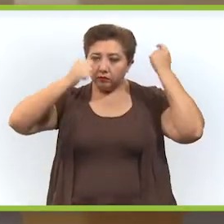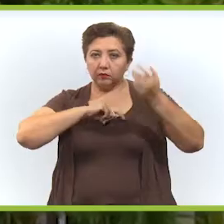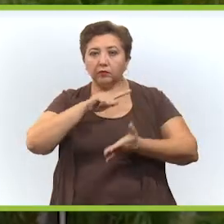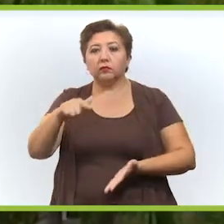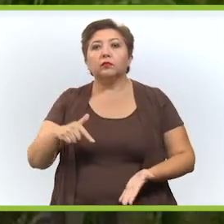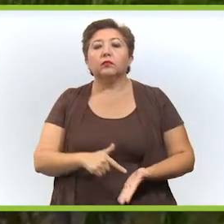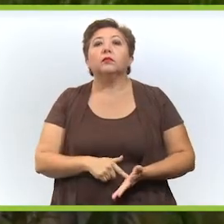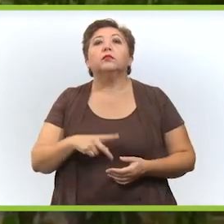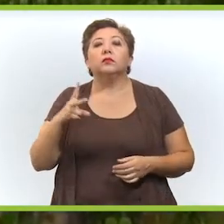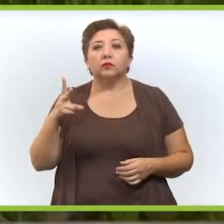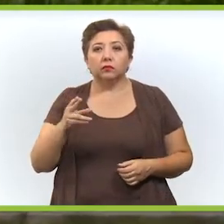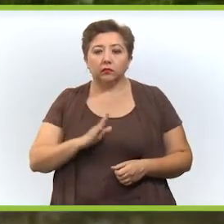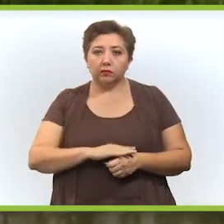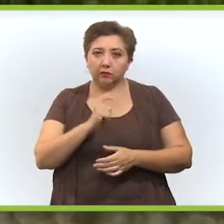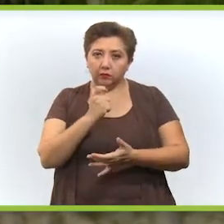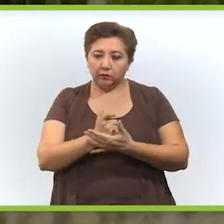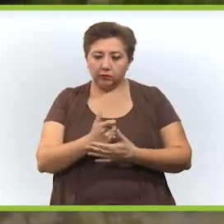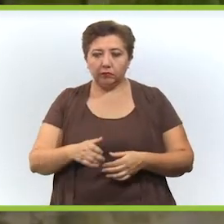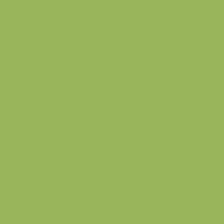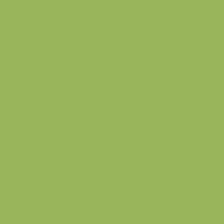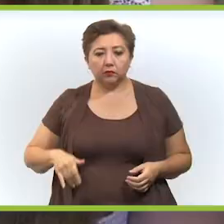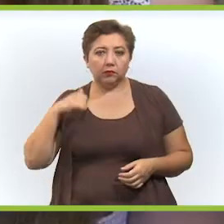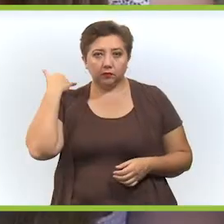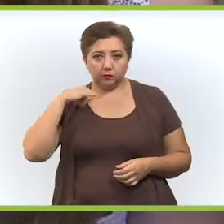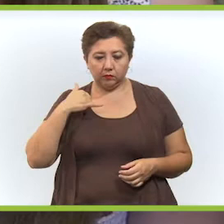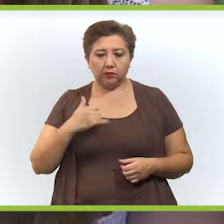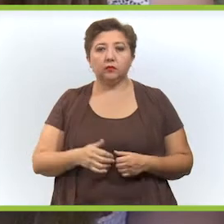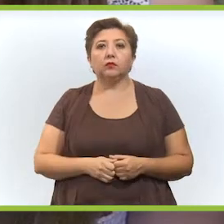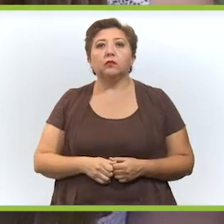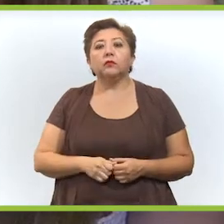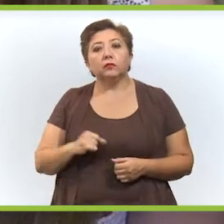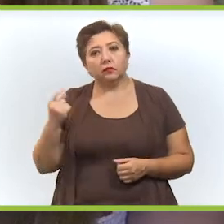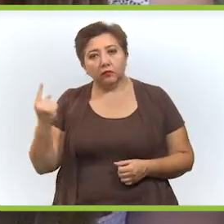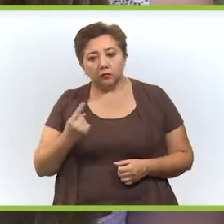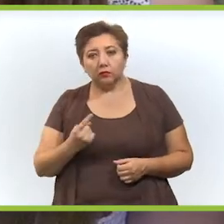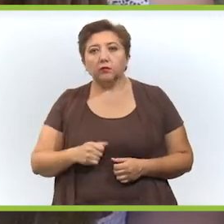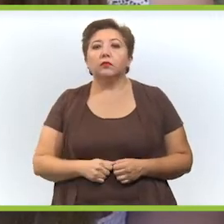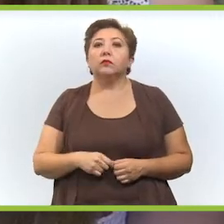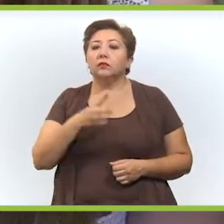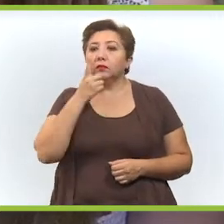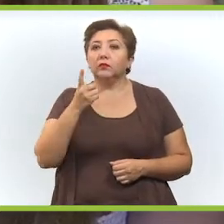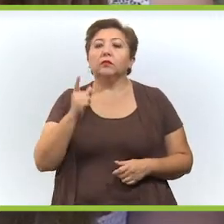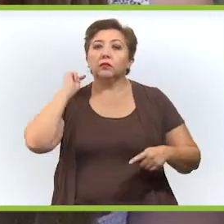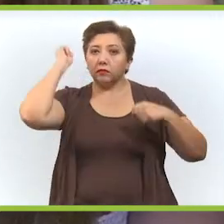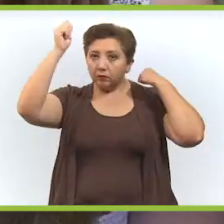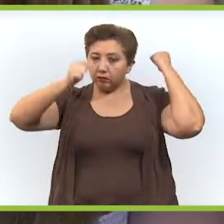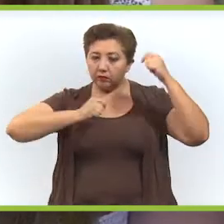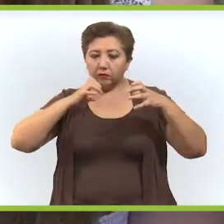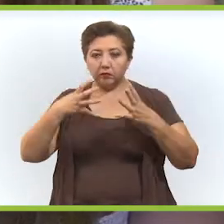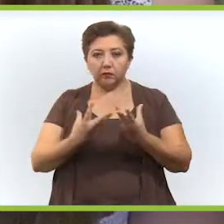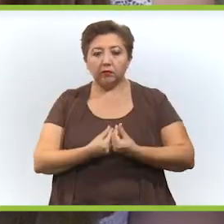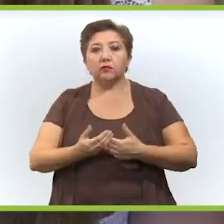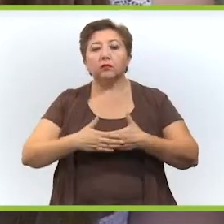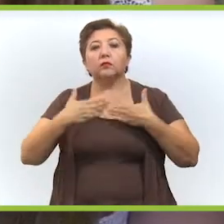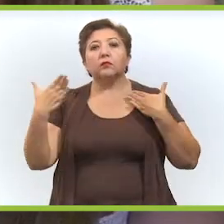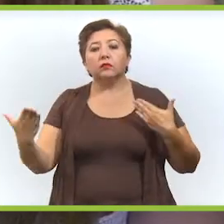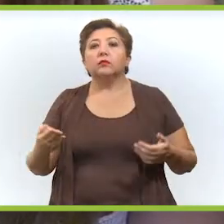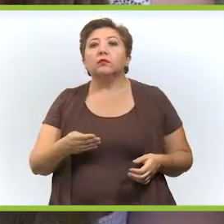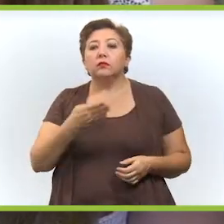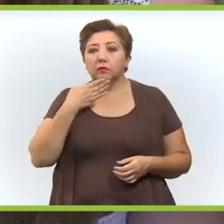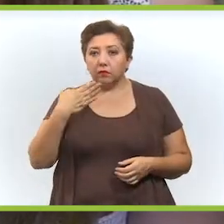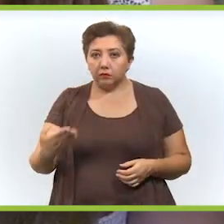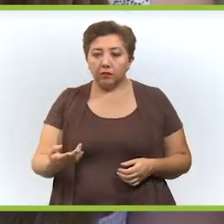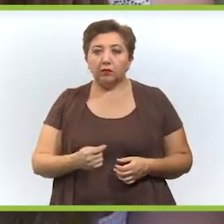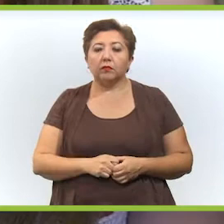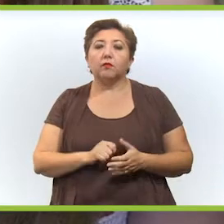supuesto, más dinero en el bolsillo de los yucatecos que ahí viven. Así que, sin duda, en el tema turístico también estamos avanzando a muy buen ritmo. Está, por ejemplo, el tema